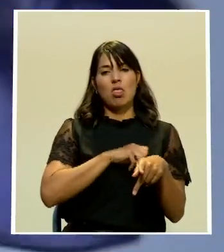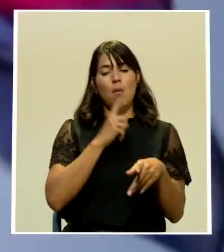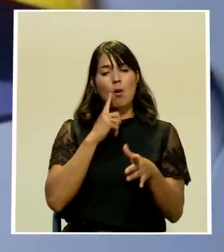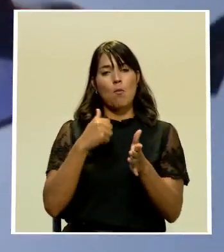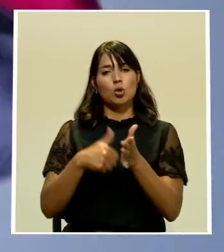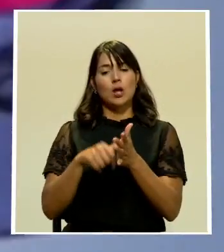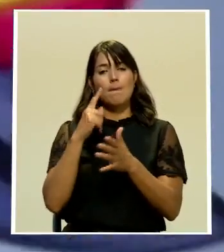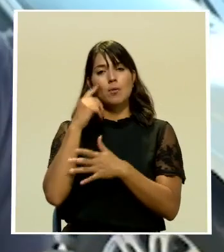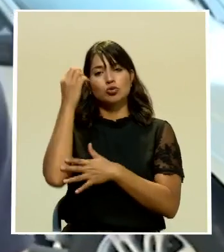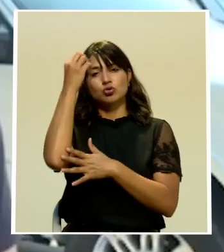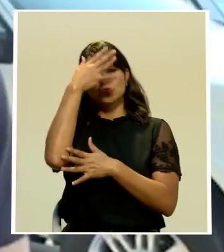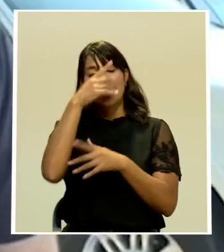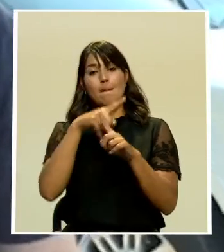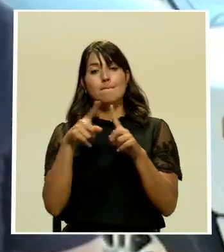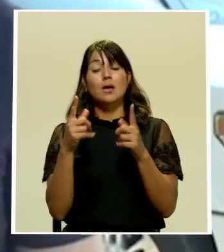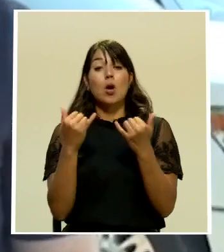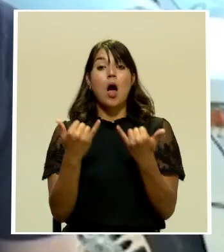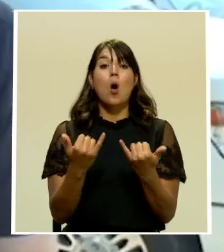silenciosa